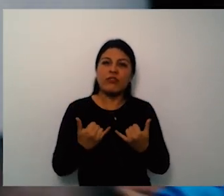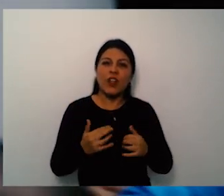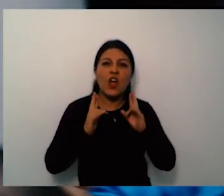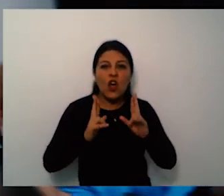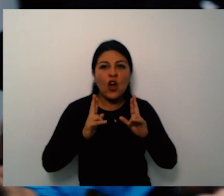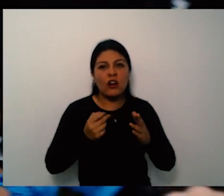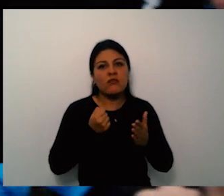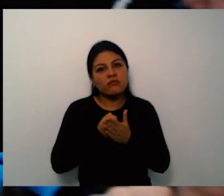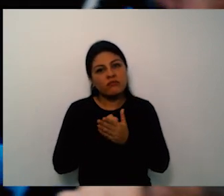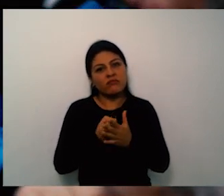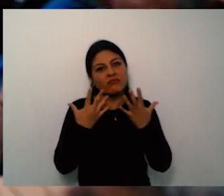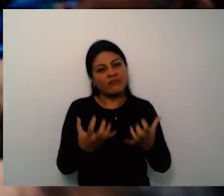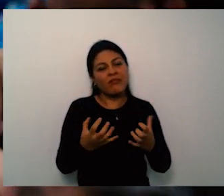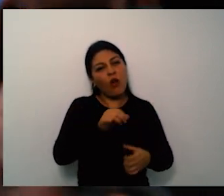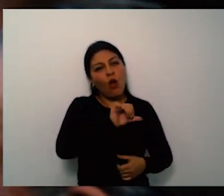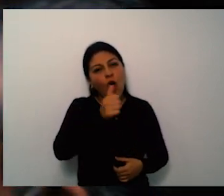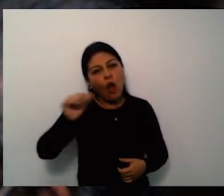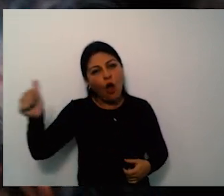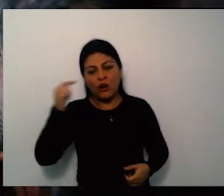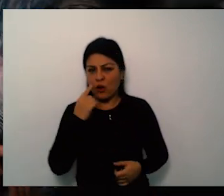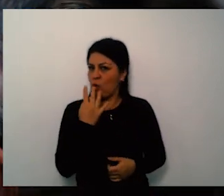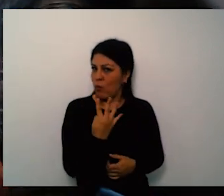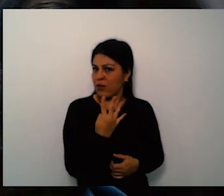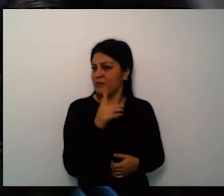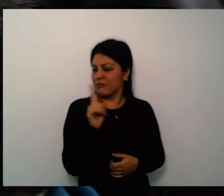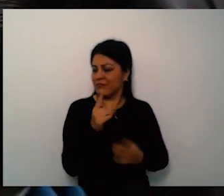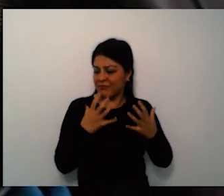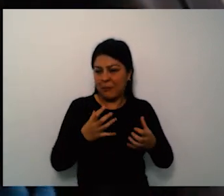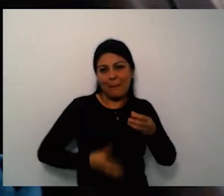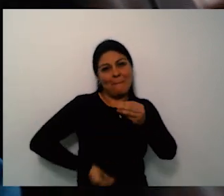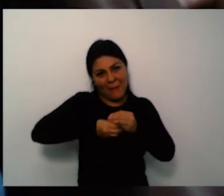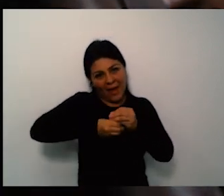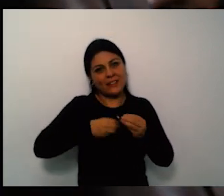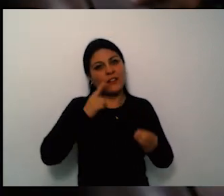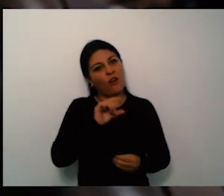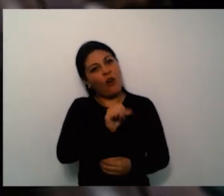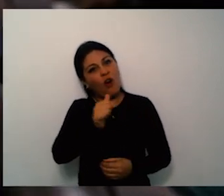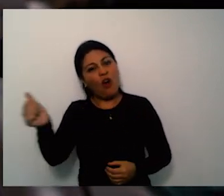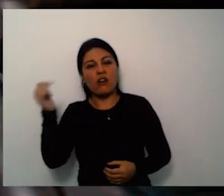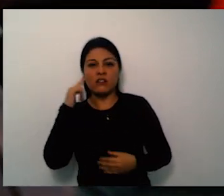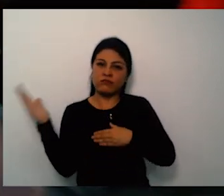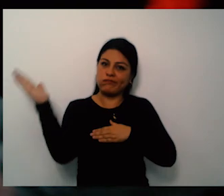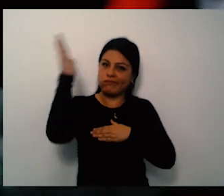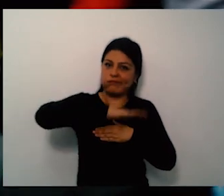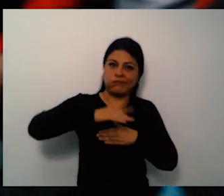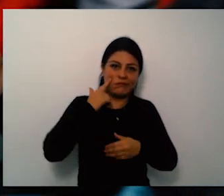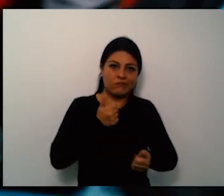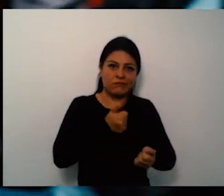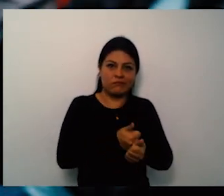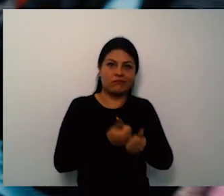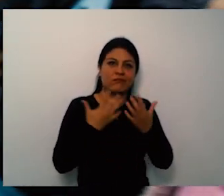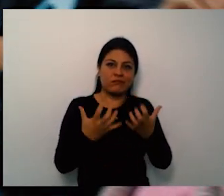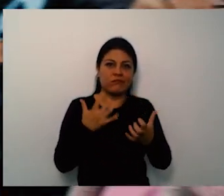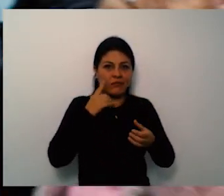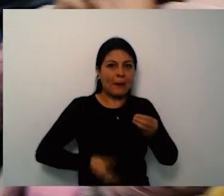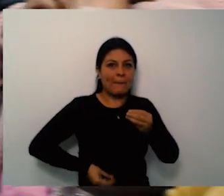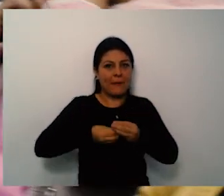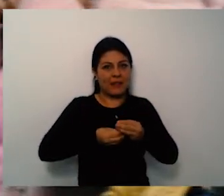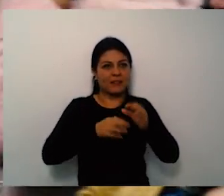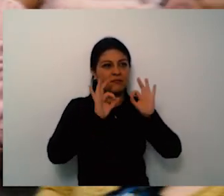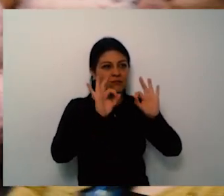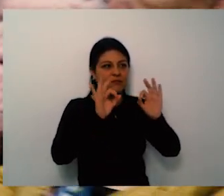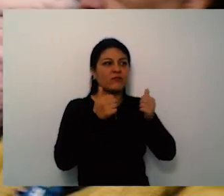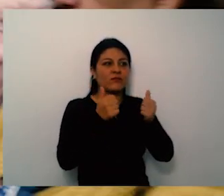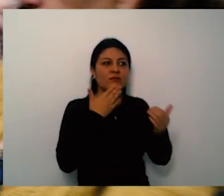estamos buscando como fortalecemos eso yo no sé doctor Ríez si tenga alguna algún dato de la